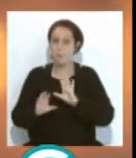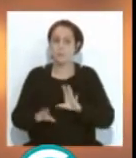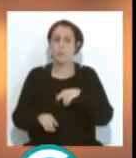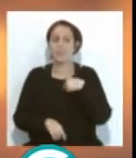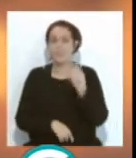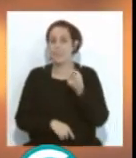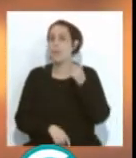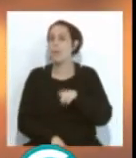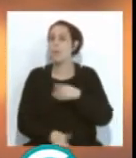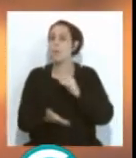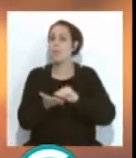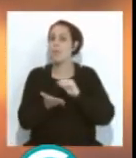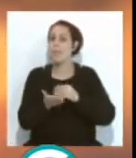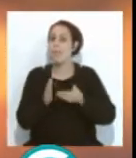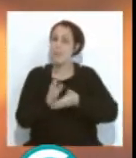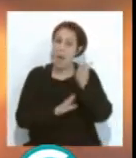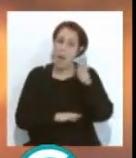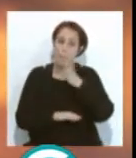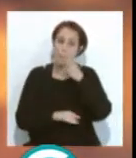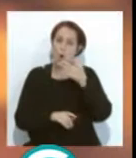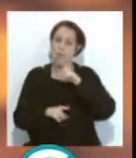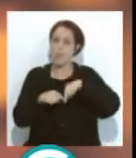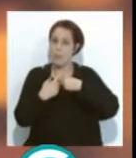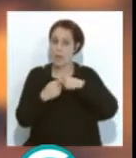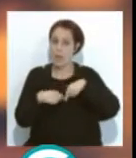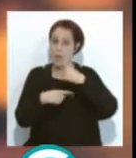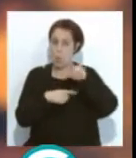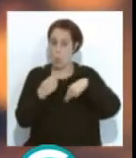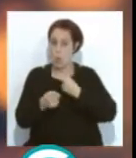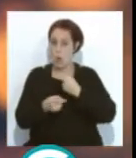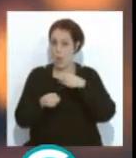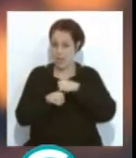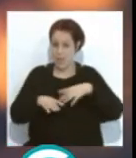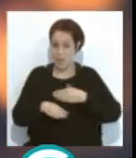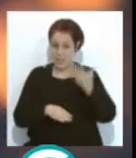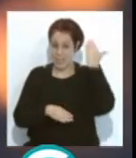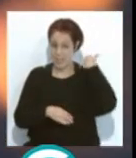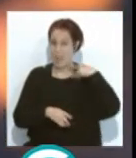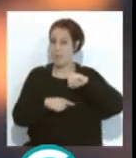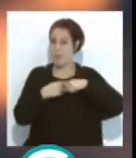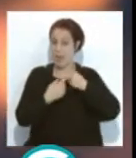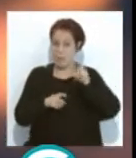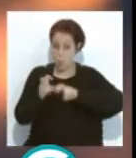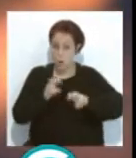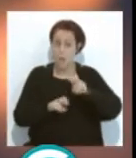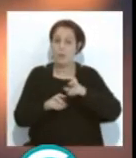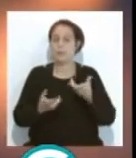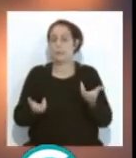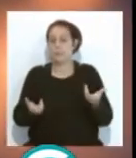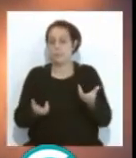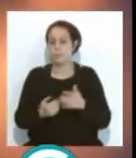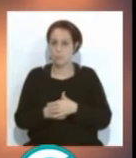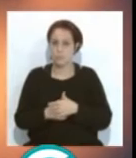que esas también muchas veces se van porque van a buscar a los familiares después a la parte de atrás del escenario, etcétera, etcétera, del escenario del falla. Y